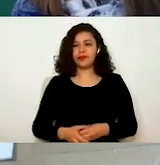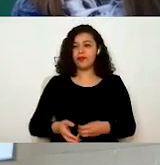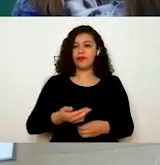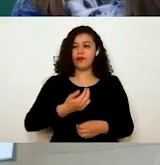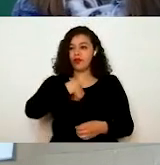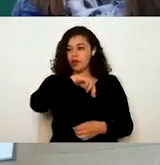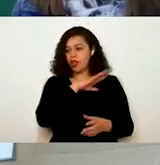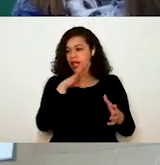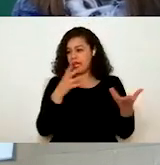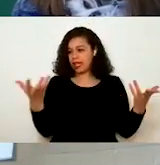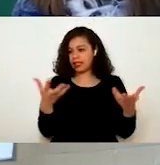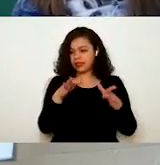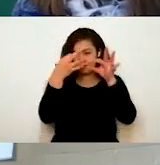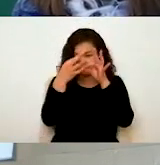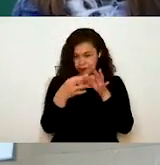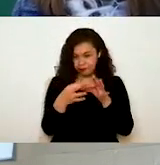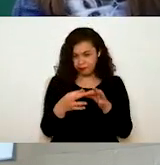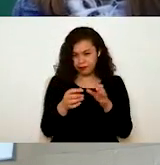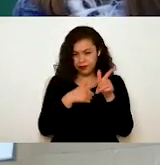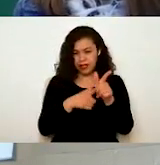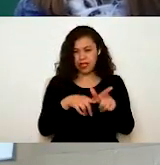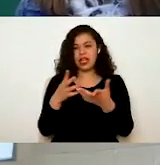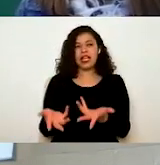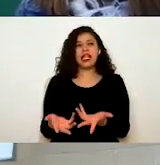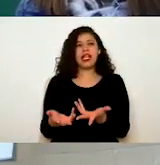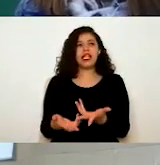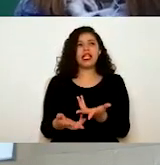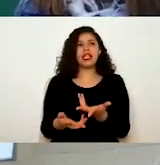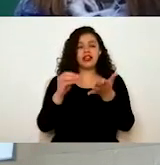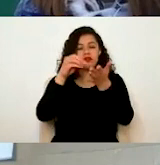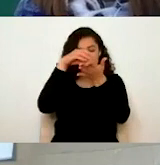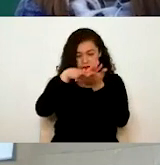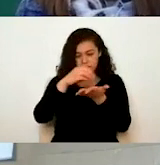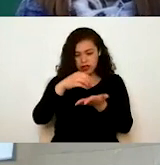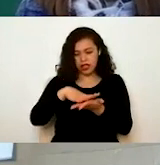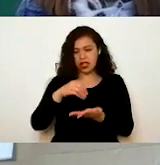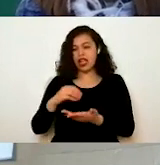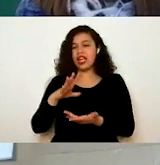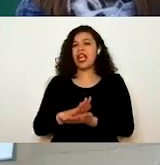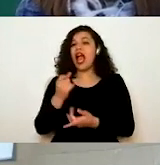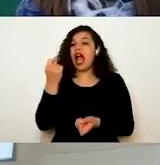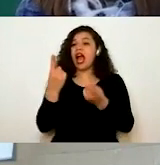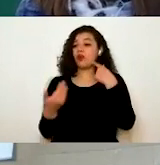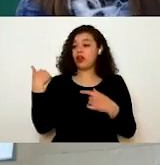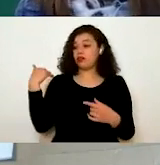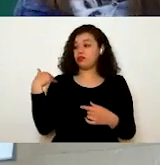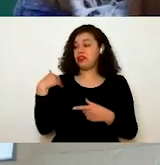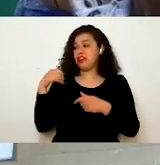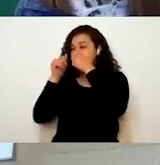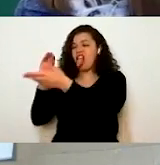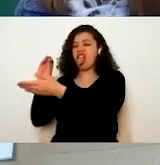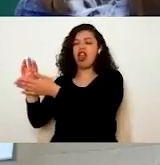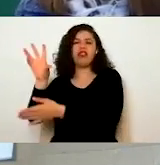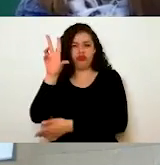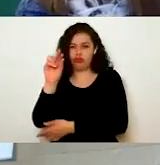seguimientos puntuales y hacemos reportes de manera que ninguna solicitud se quede por atender. Este es a grandes